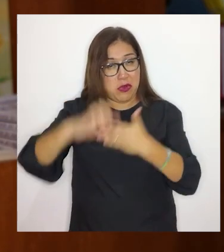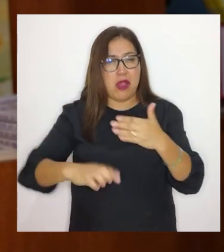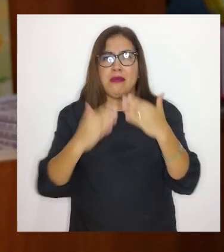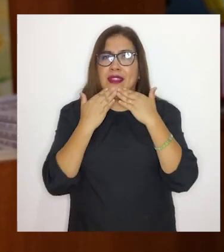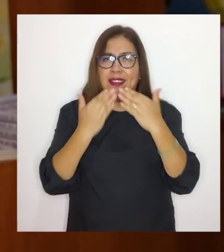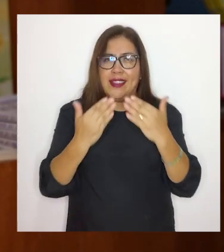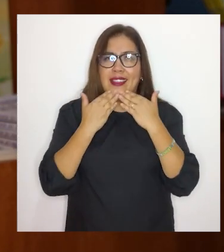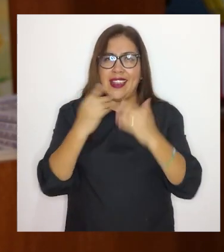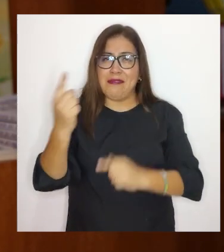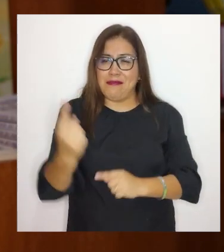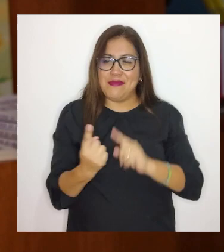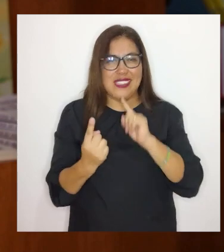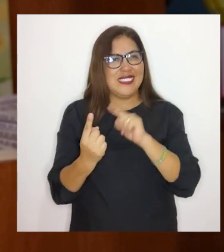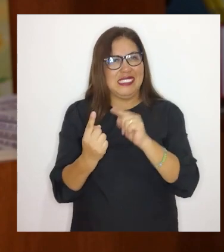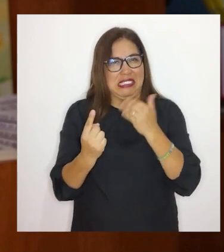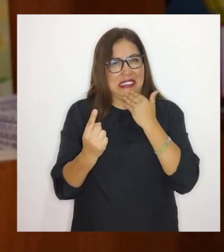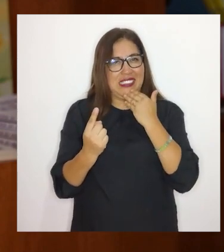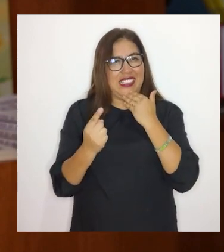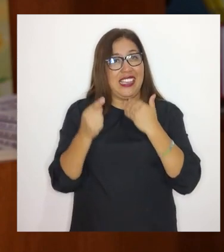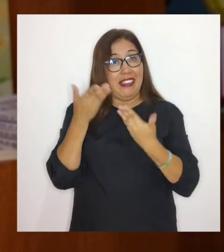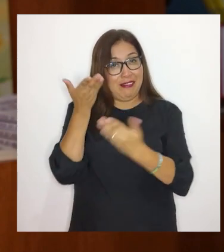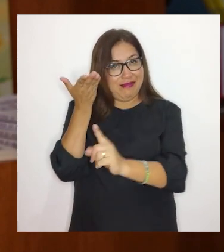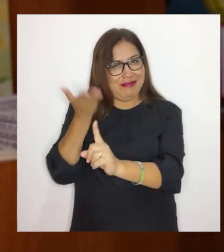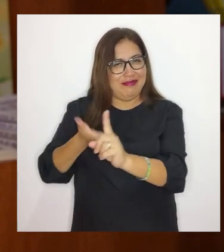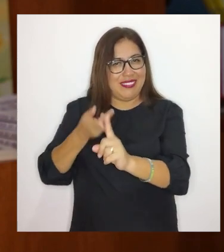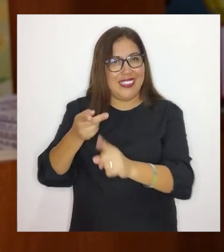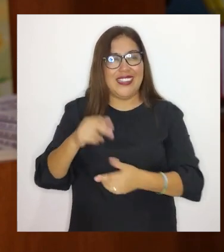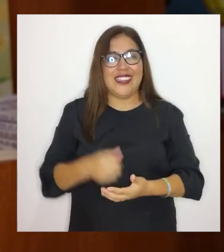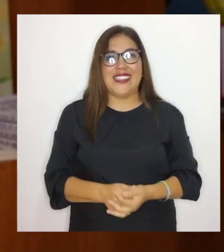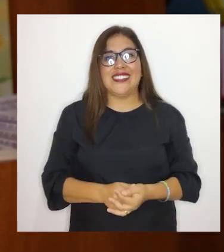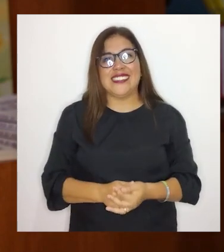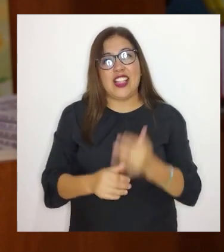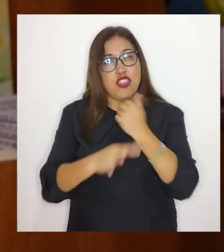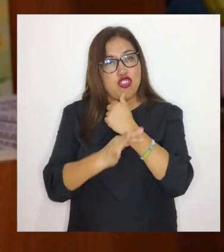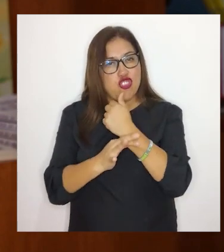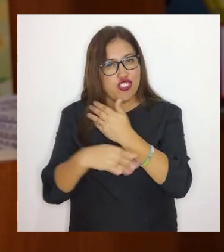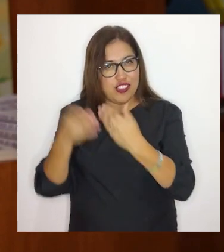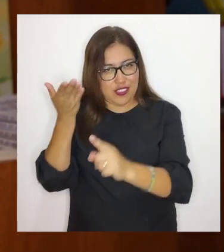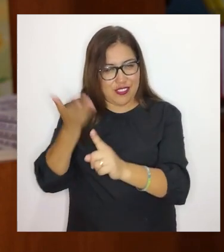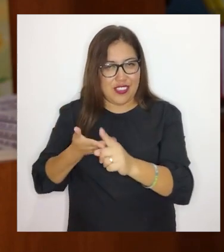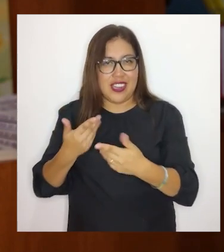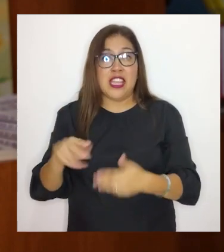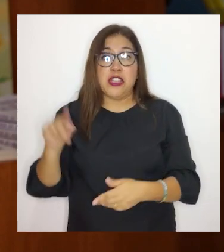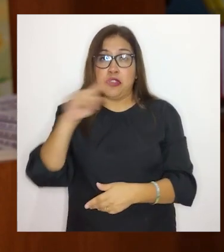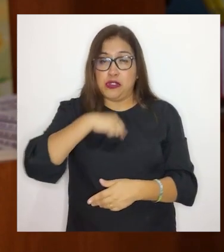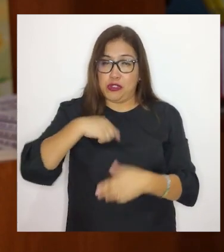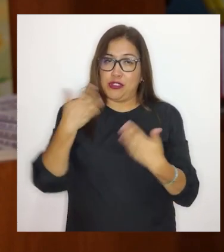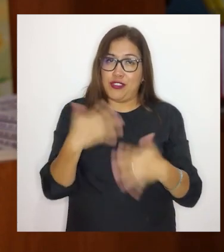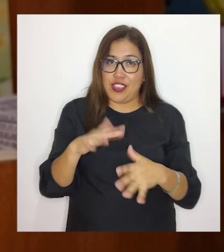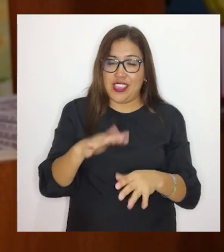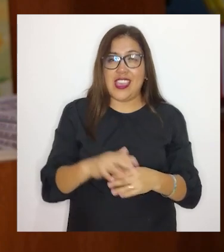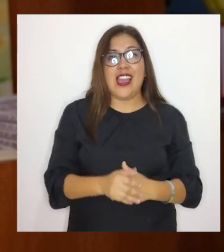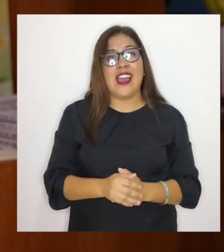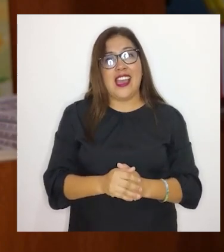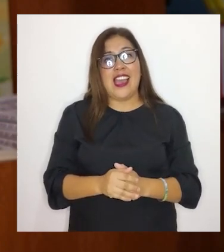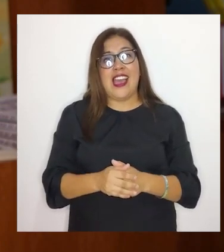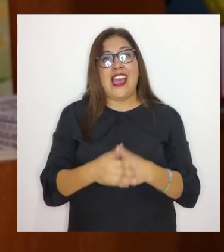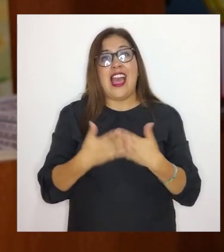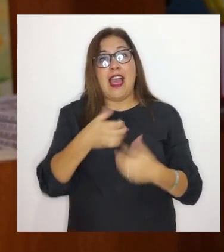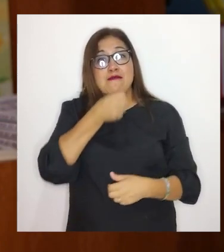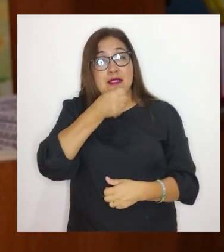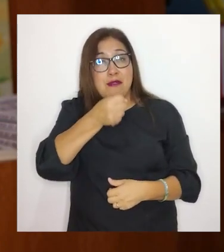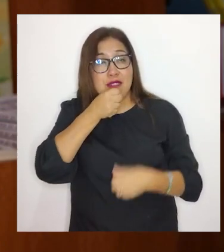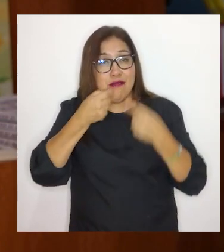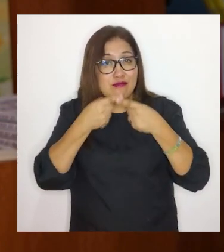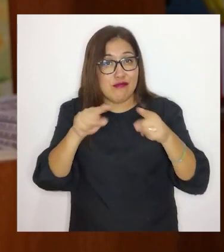agradece la presencia de la doctora, y cumplimos con